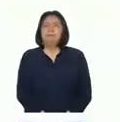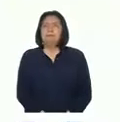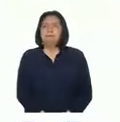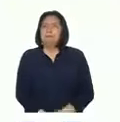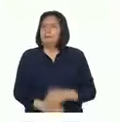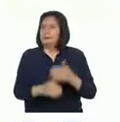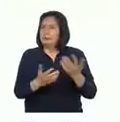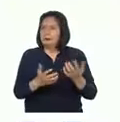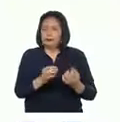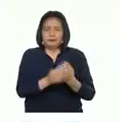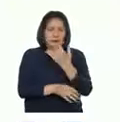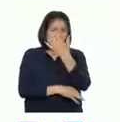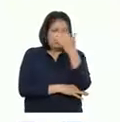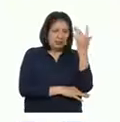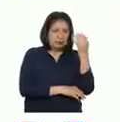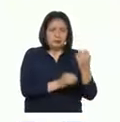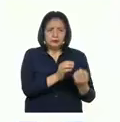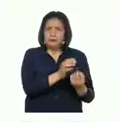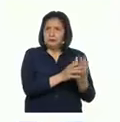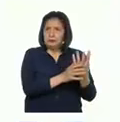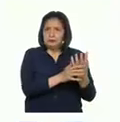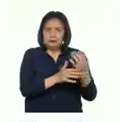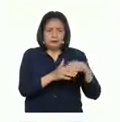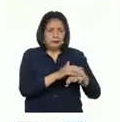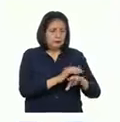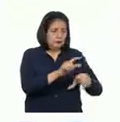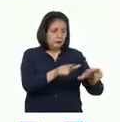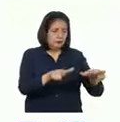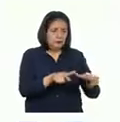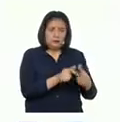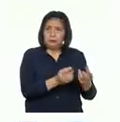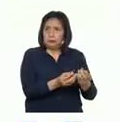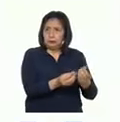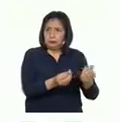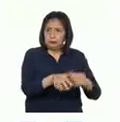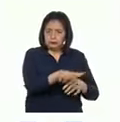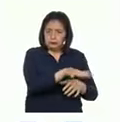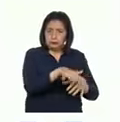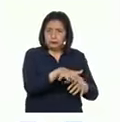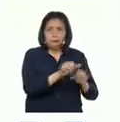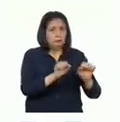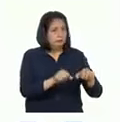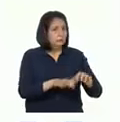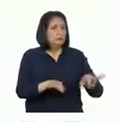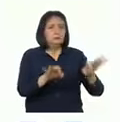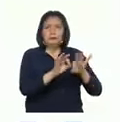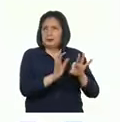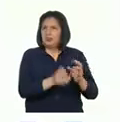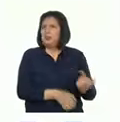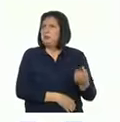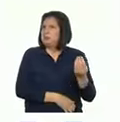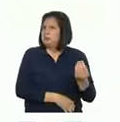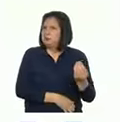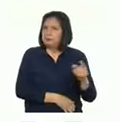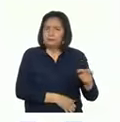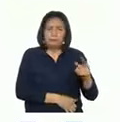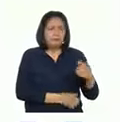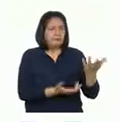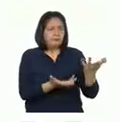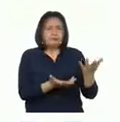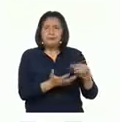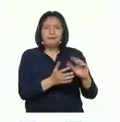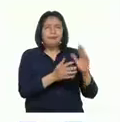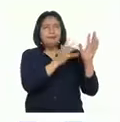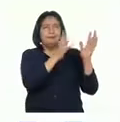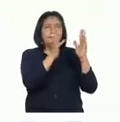La presencia de árboles y plantas en los ecosistemas terrestres es fundamental, porque éstas retienen